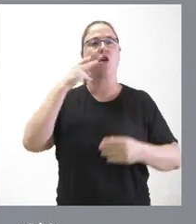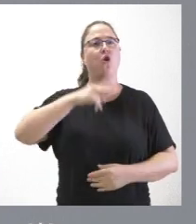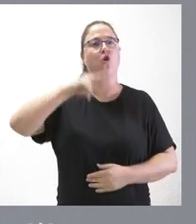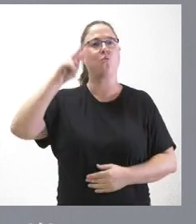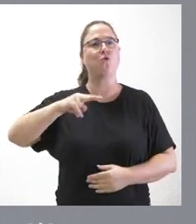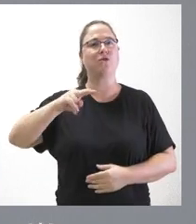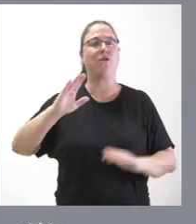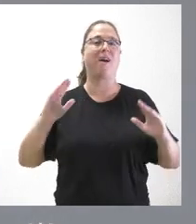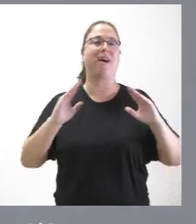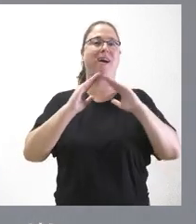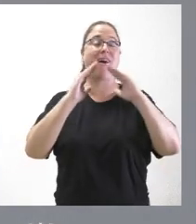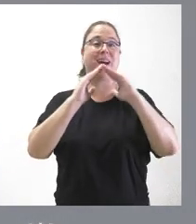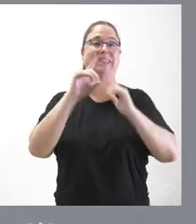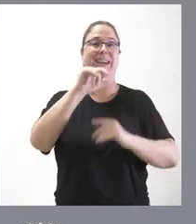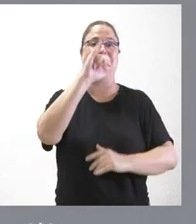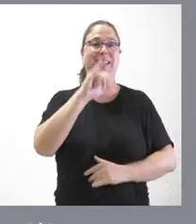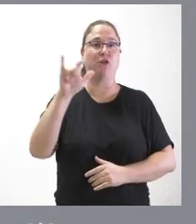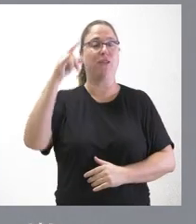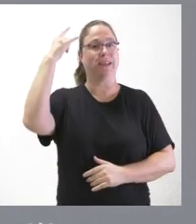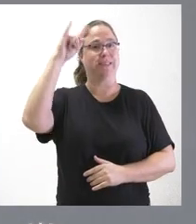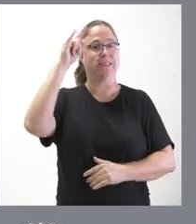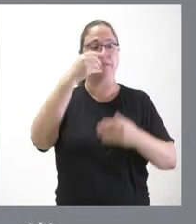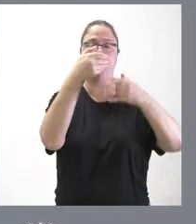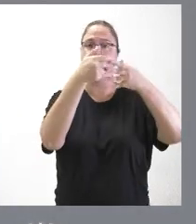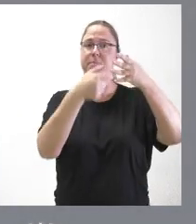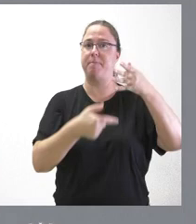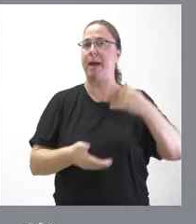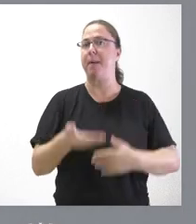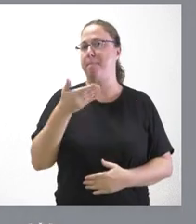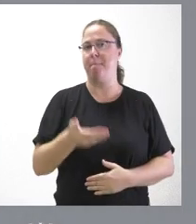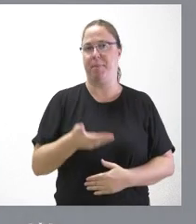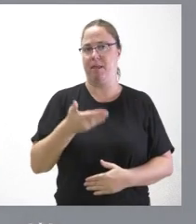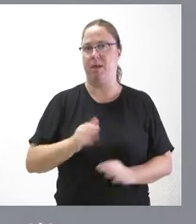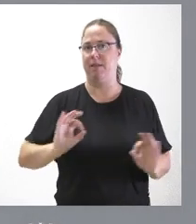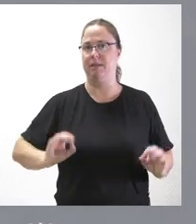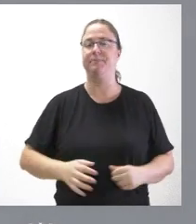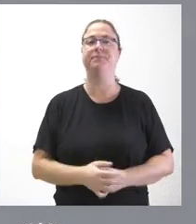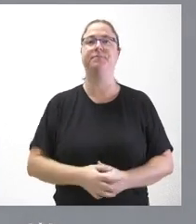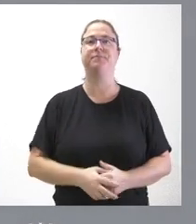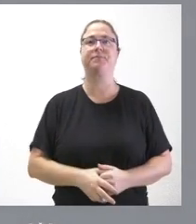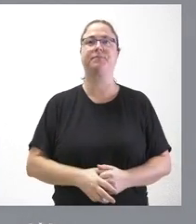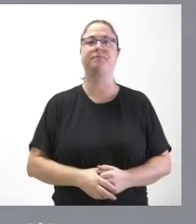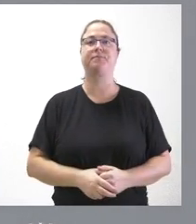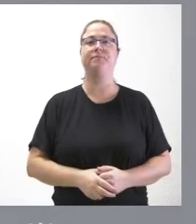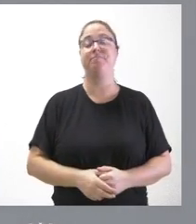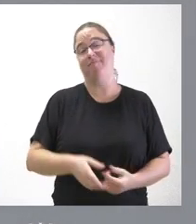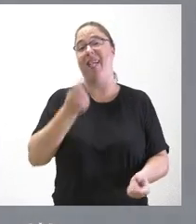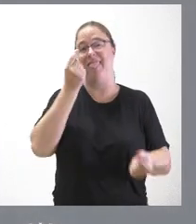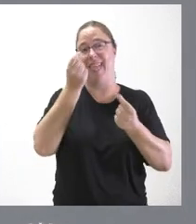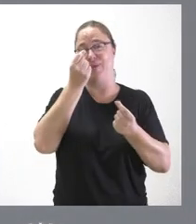Casa de Lis de Salamanca. Y estos son los principales datos